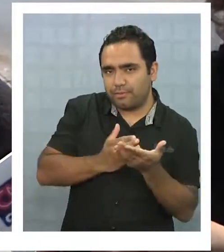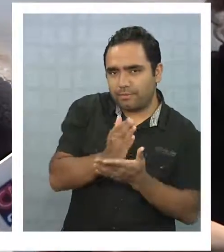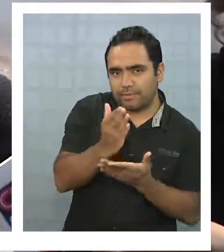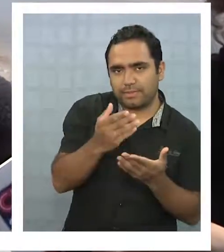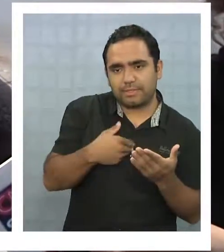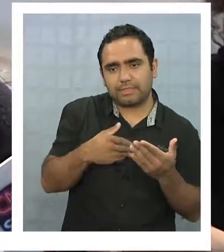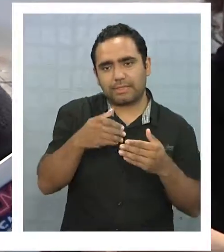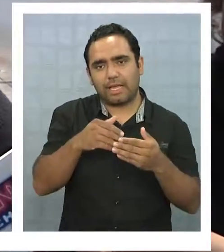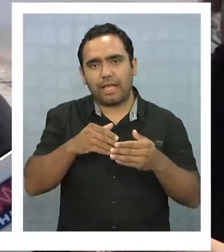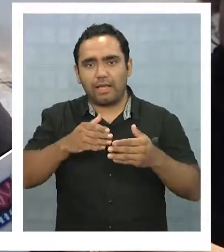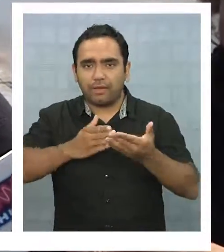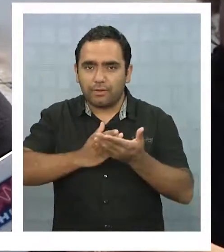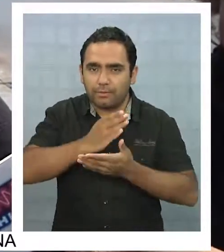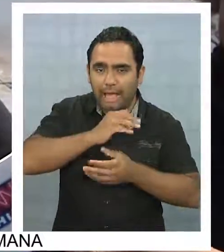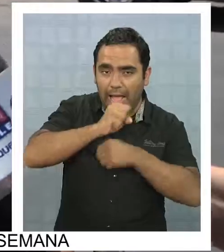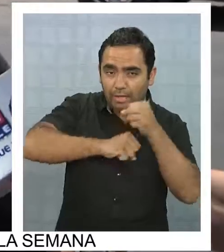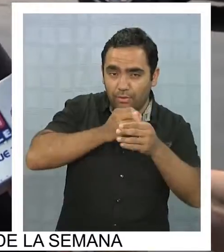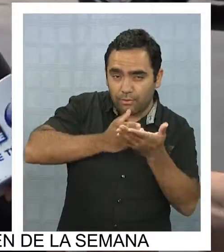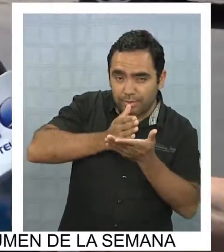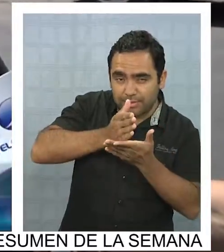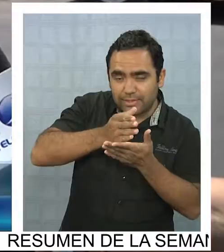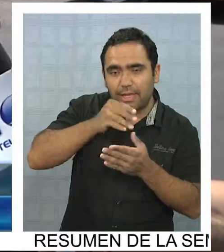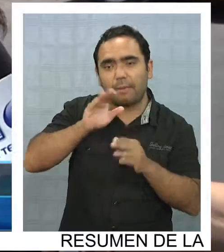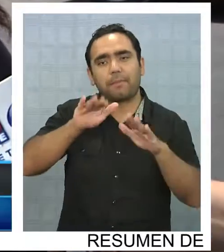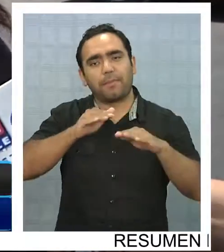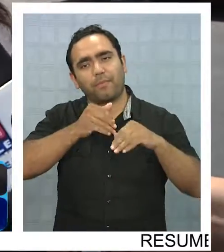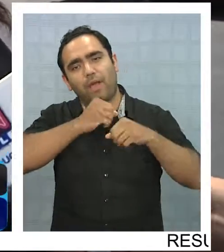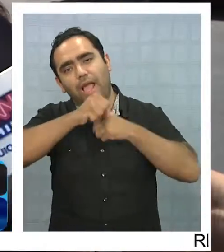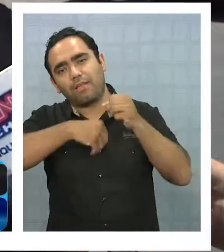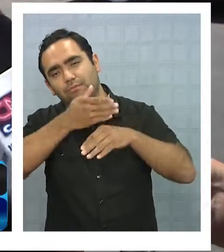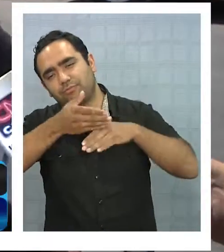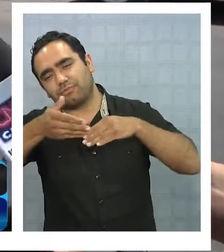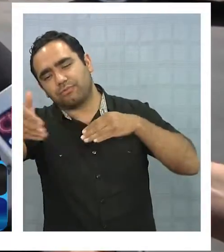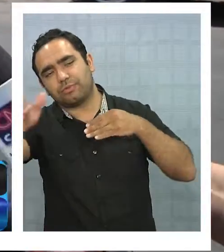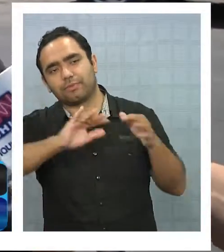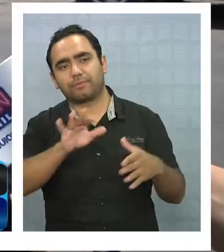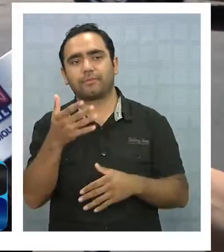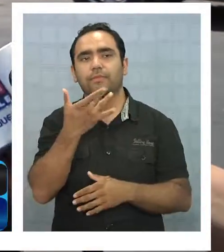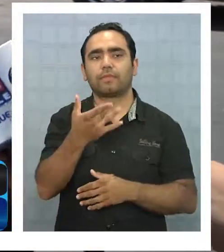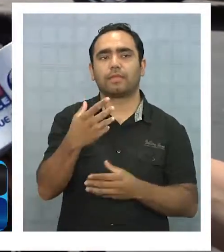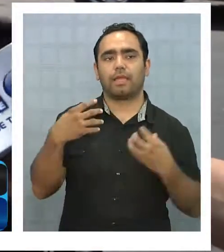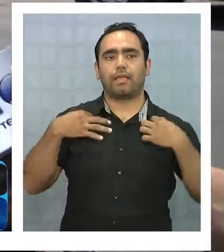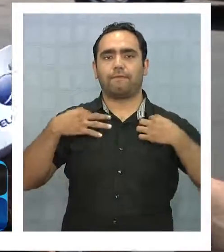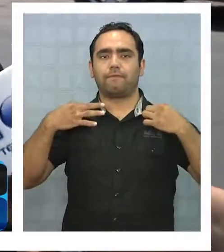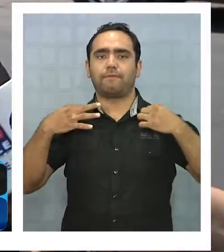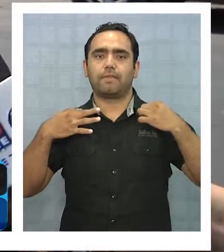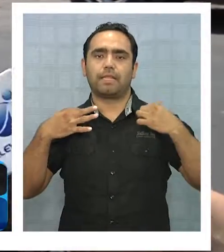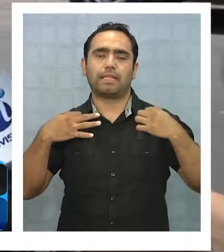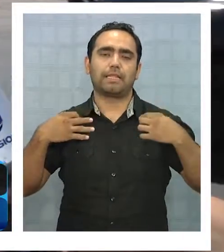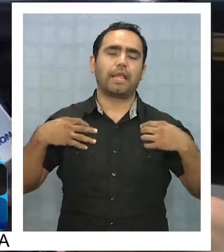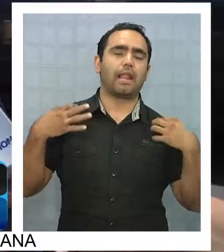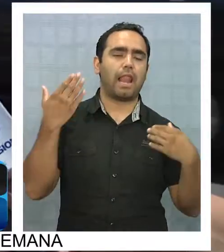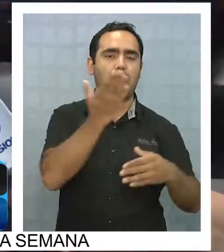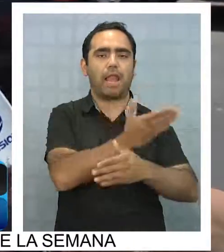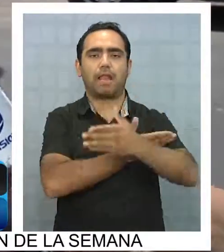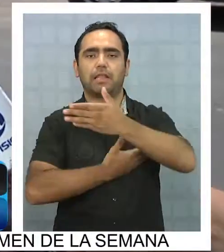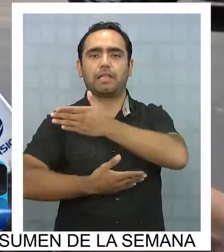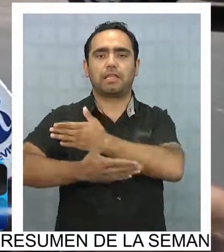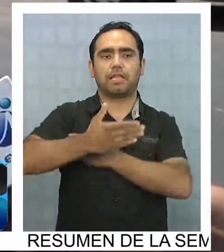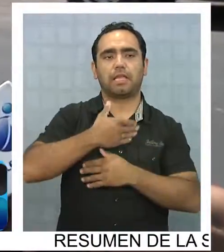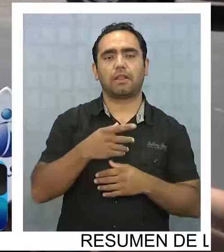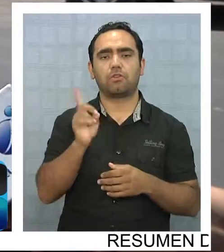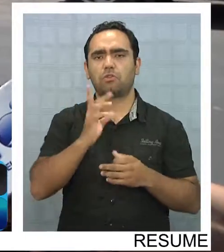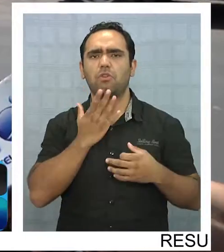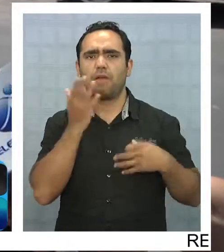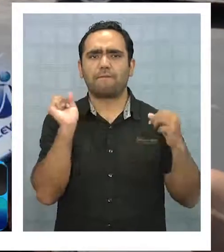como va ser el resto del año, así que es más agradable. Sí, pues algo cambia porque uno ya se viste más con ropa más livianita, no anda